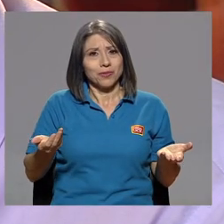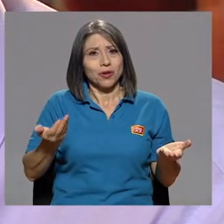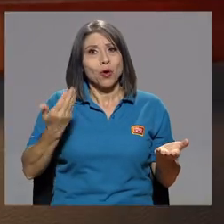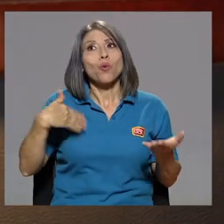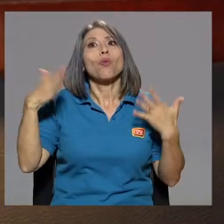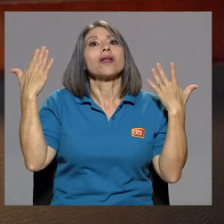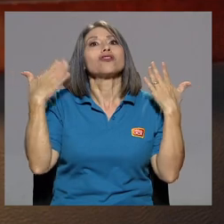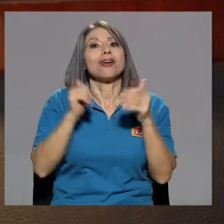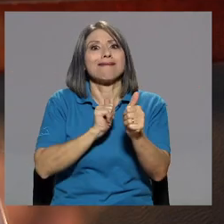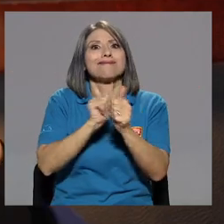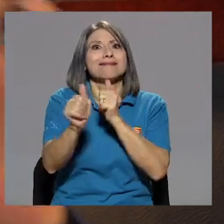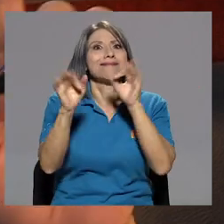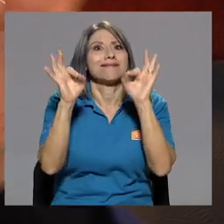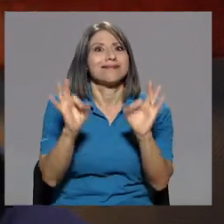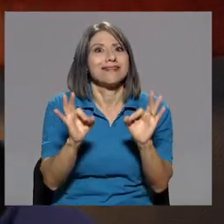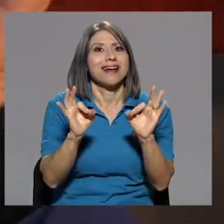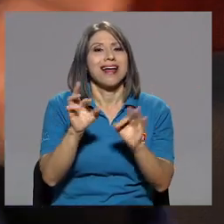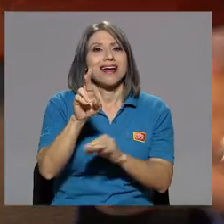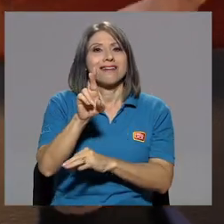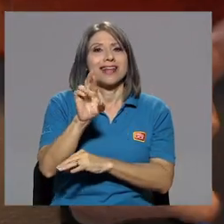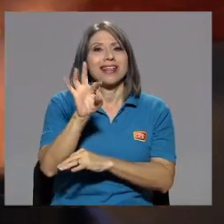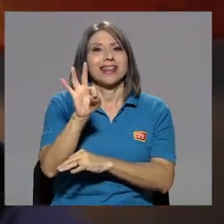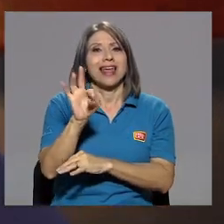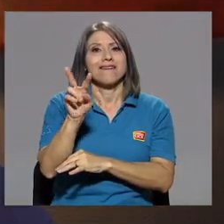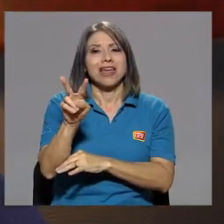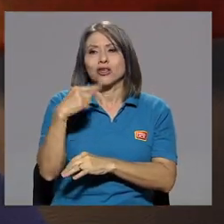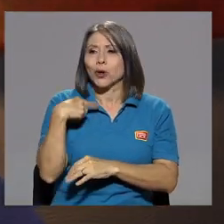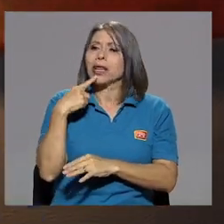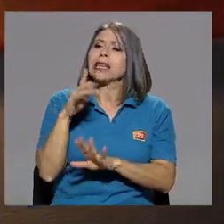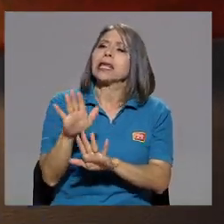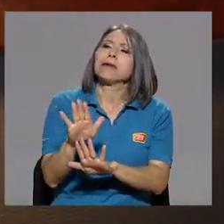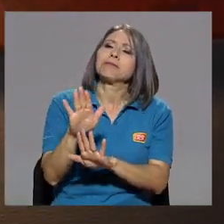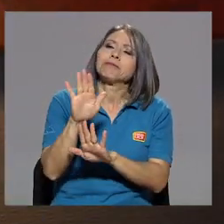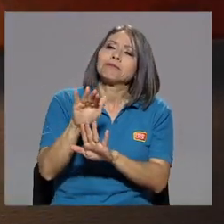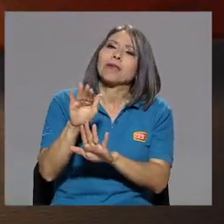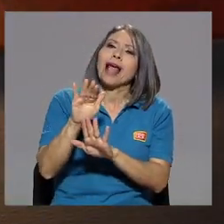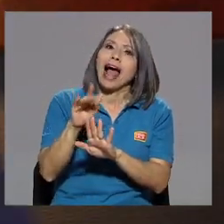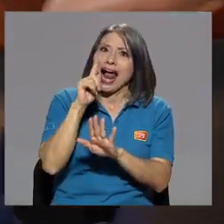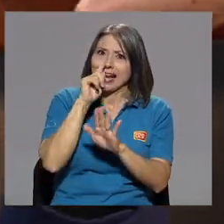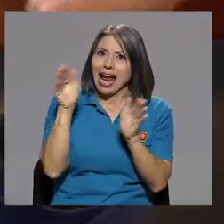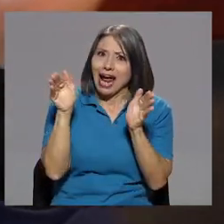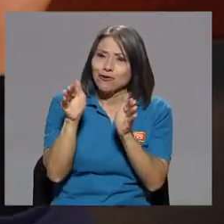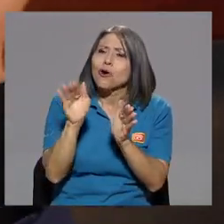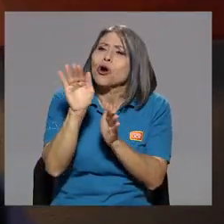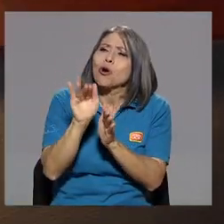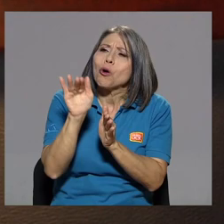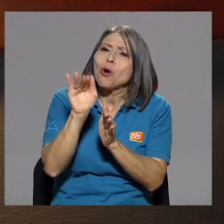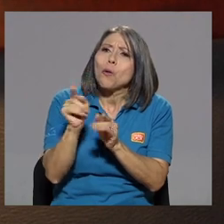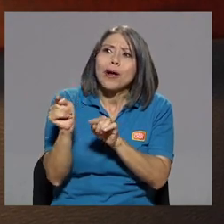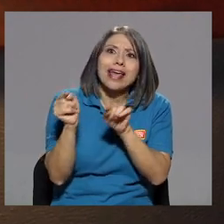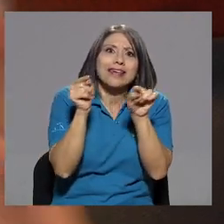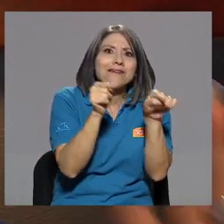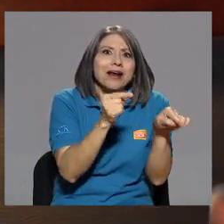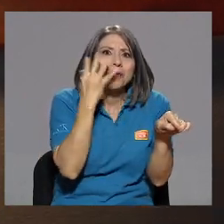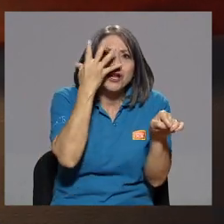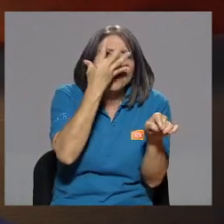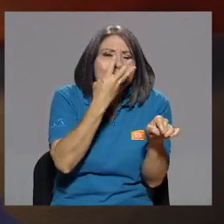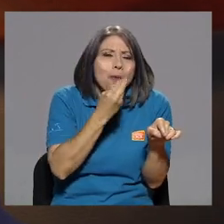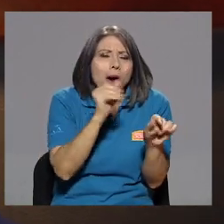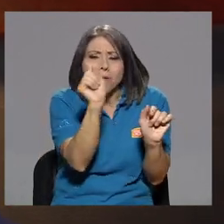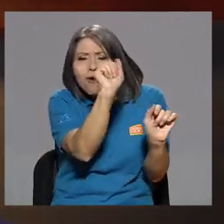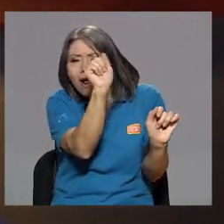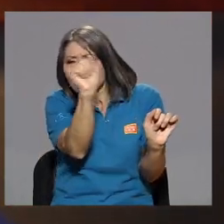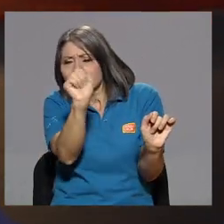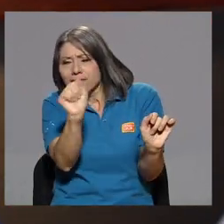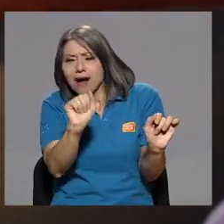cuando pasó ahorita y le digo, Carlos Alberto, te voy a llevar a poner guapo. Y lo champú y lo lavaron, todo